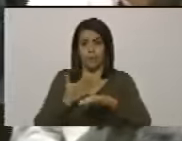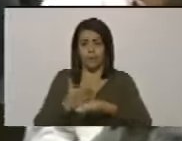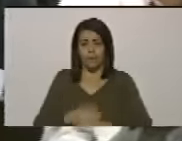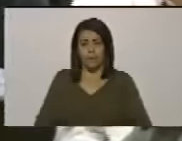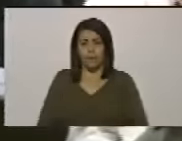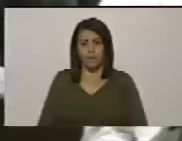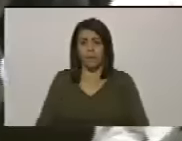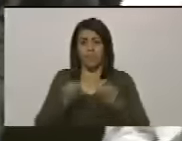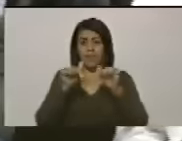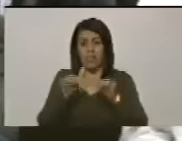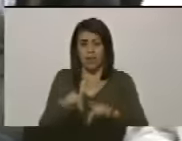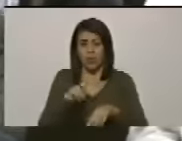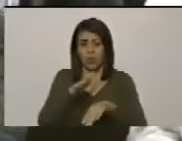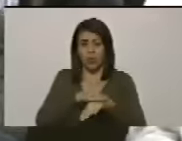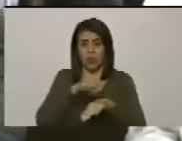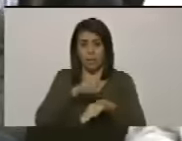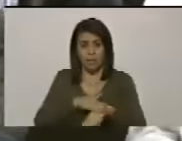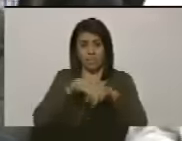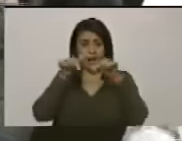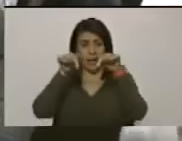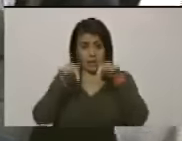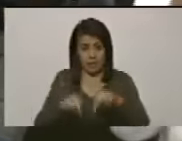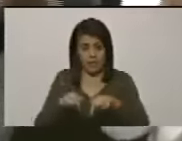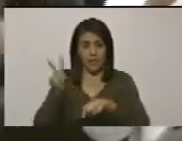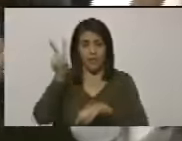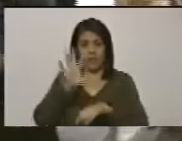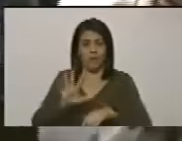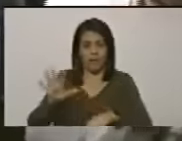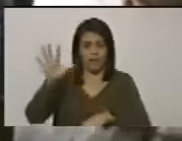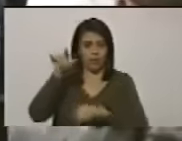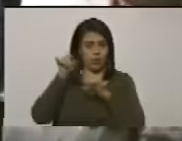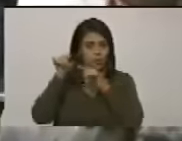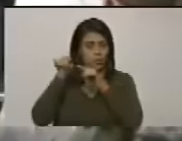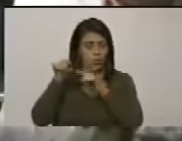esto que está ocurriendo en este momento en venezuela